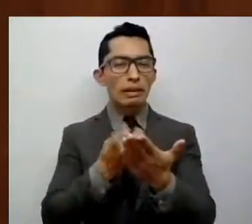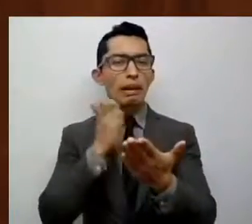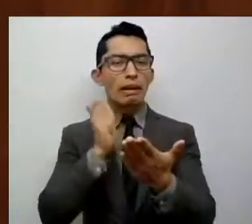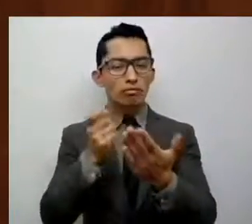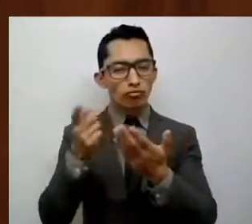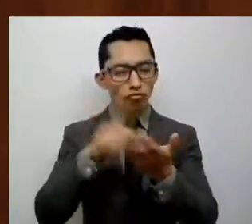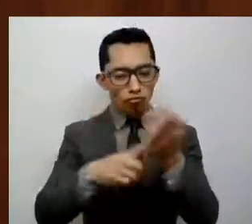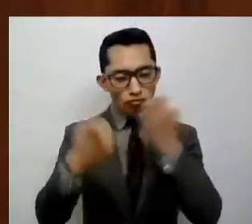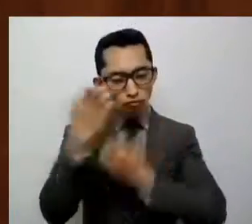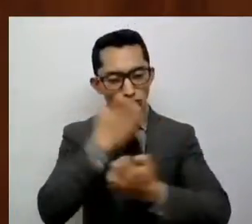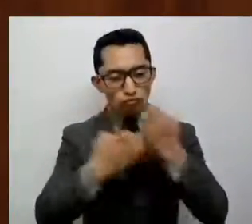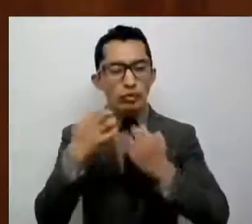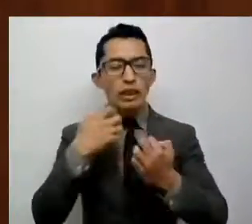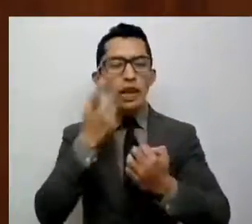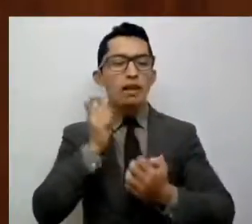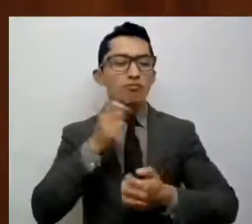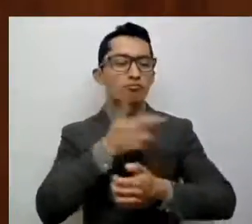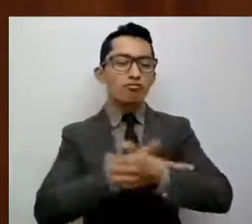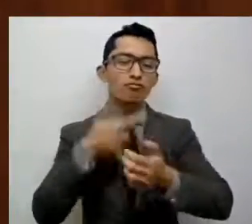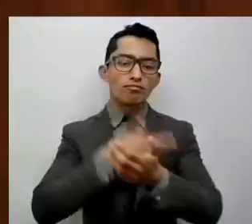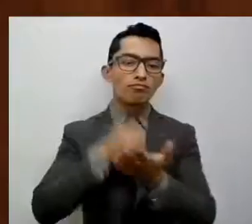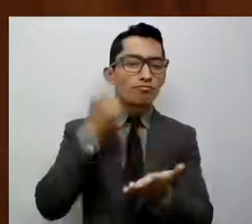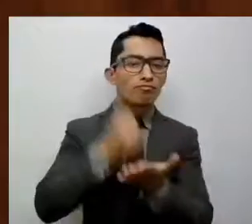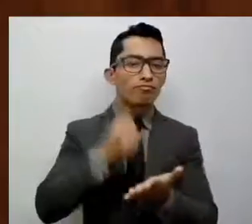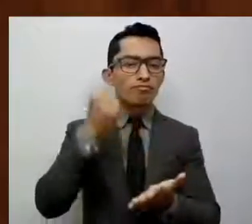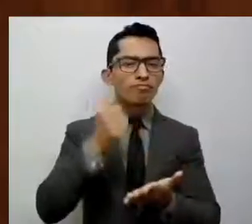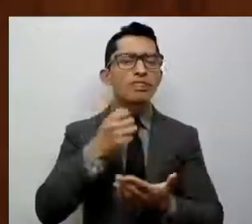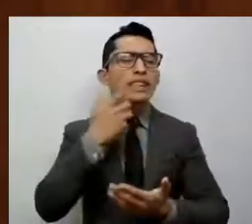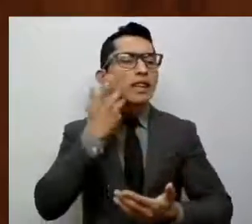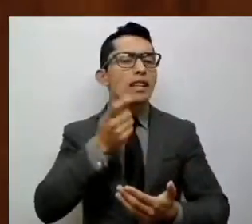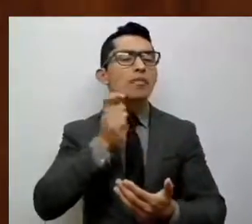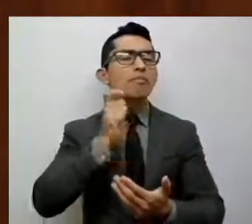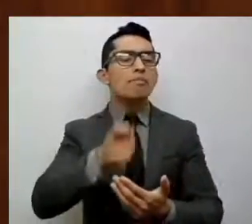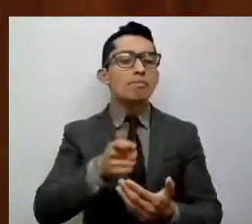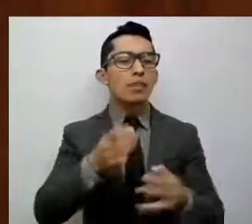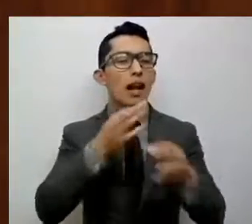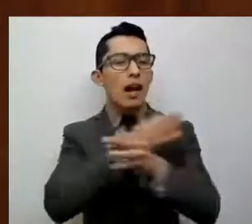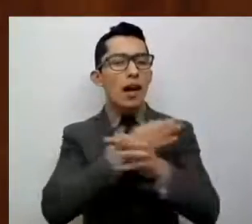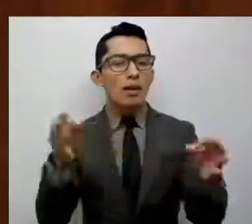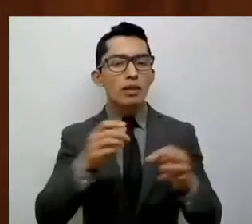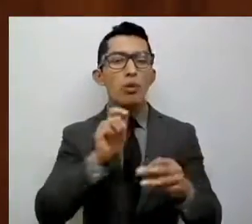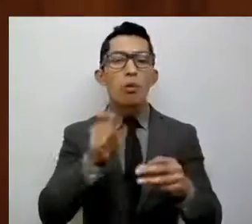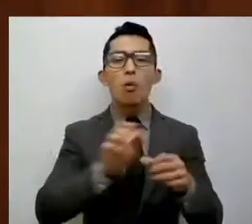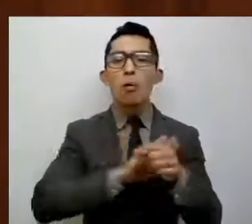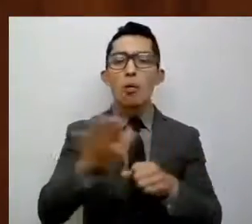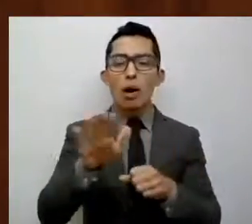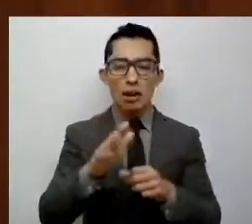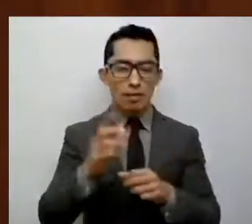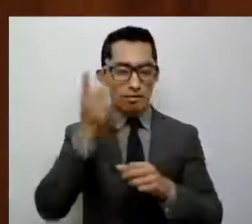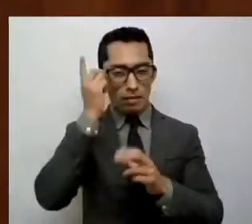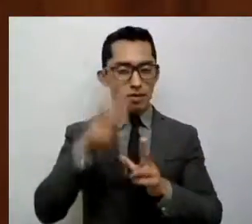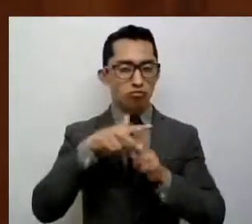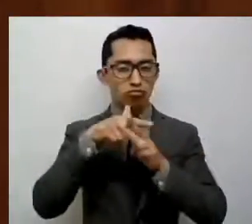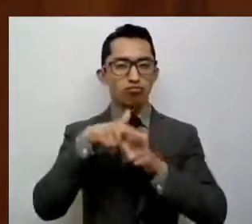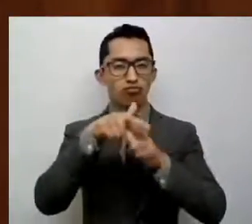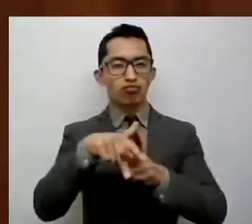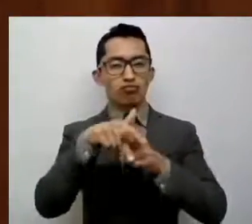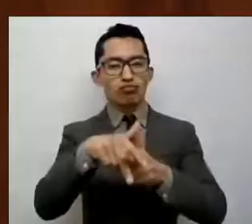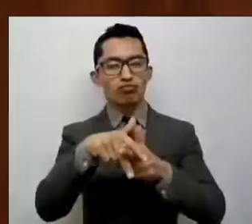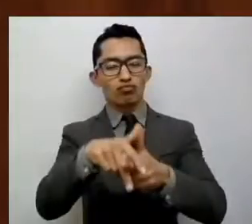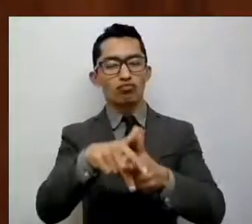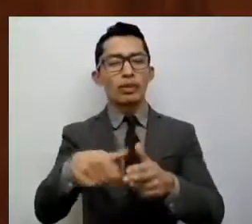proyecto de decreto, mediante la cual se declara a las cabalgatas como patrimonio cultural